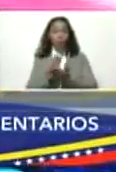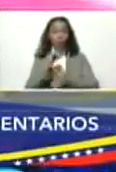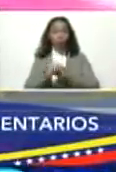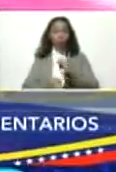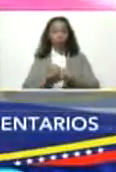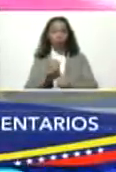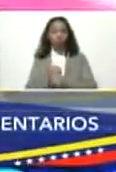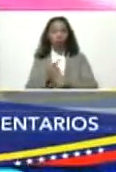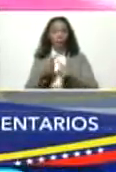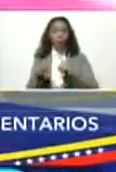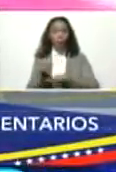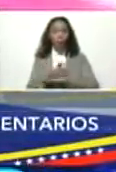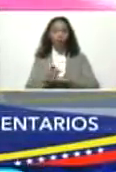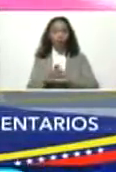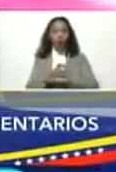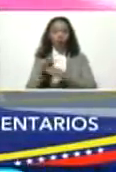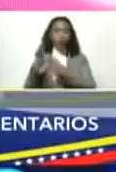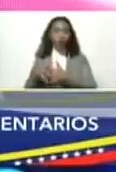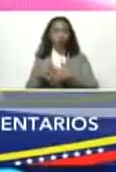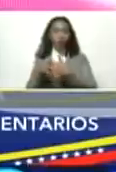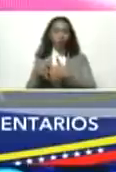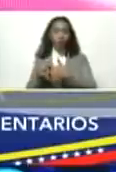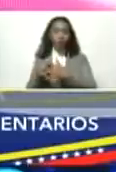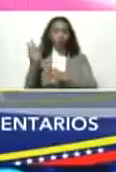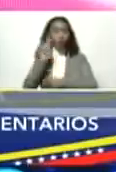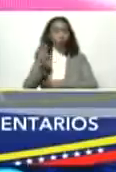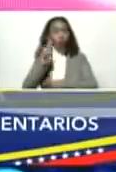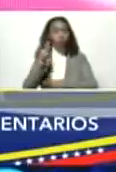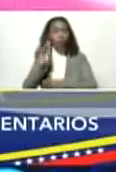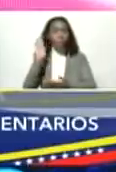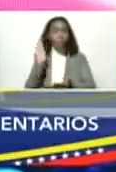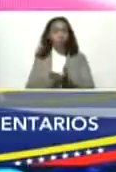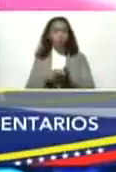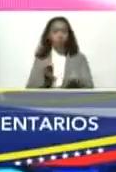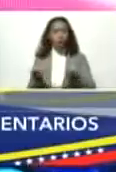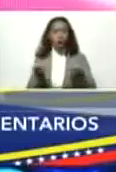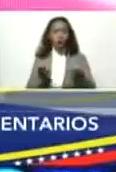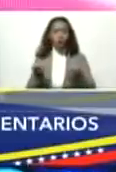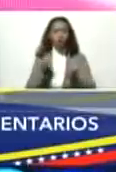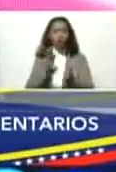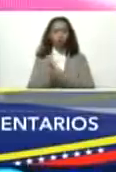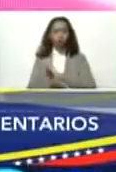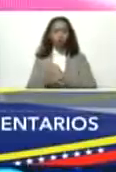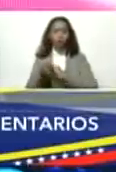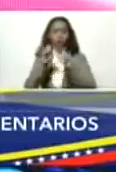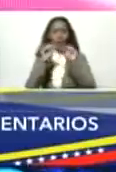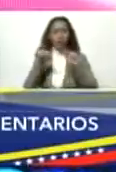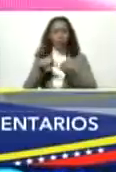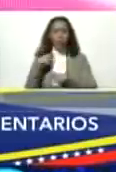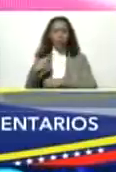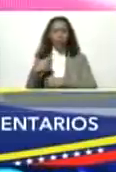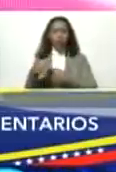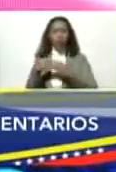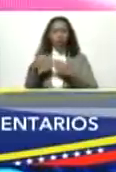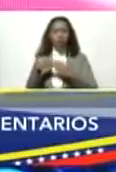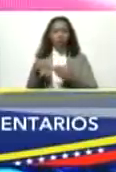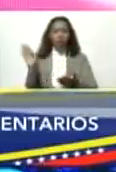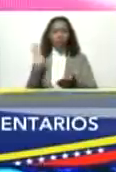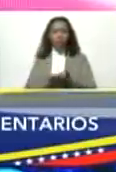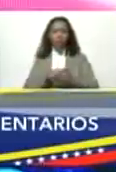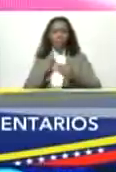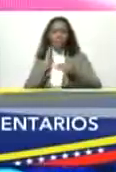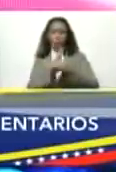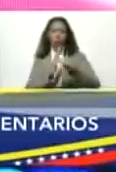pero el gobierno de Estados Unidos utilizando su posición de dominio sobre el sistema financiero y sobre el dólar lo impide